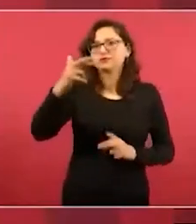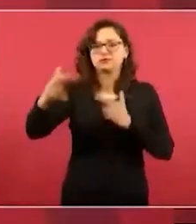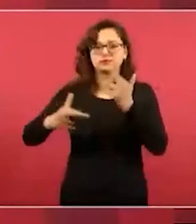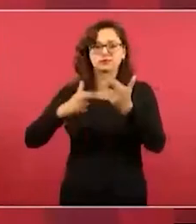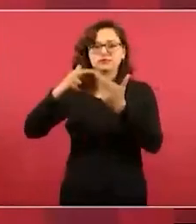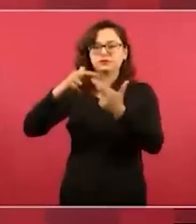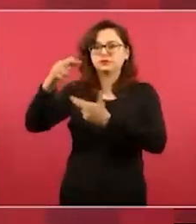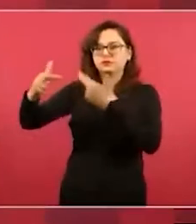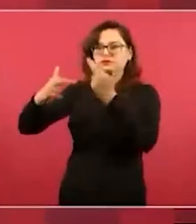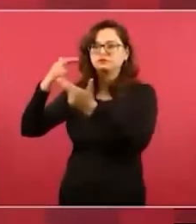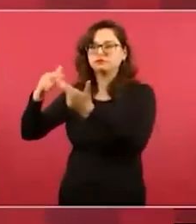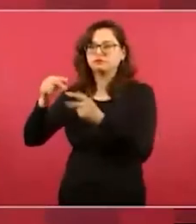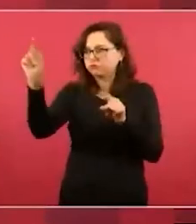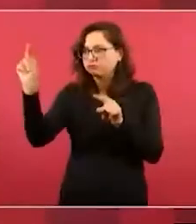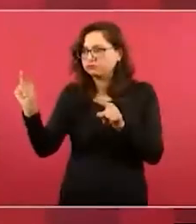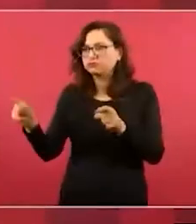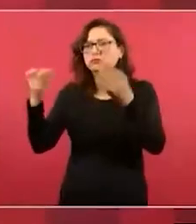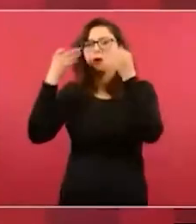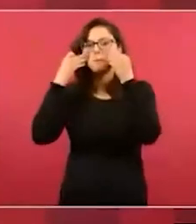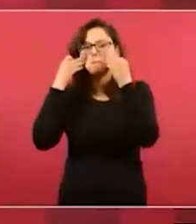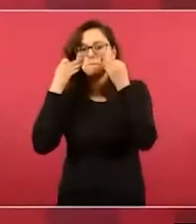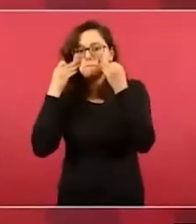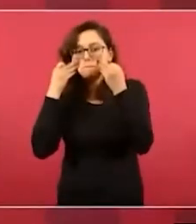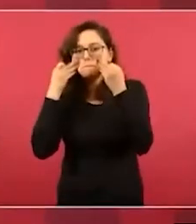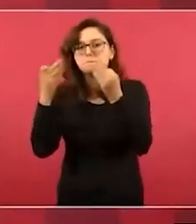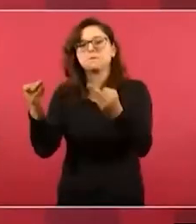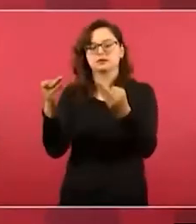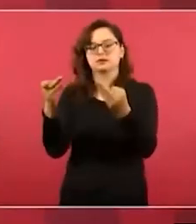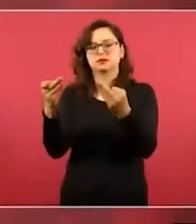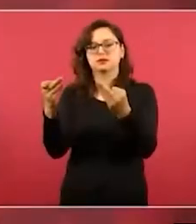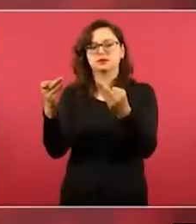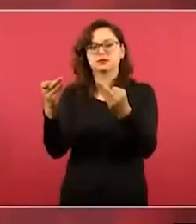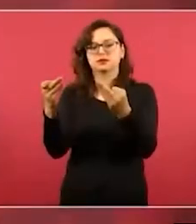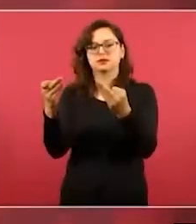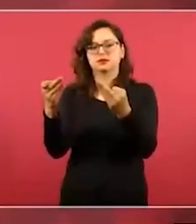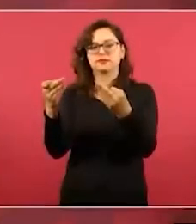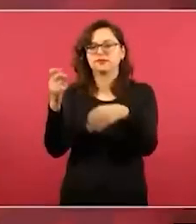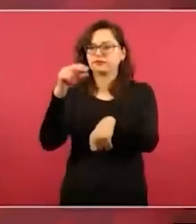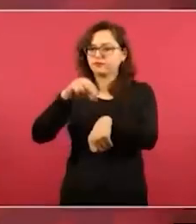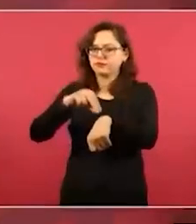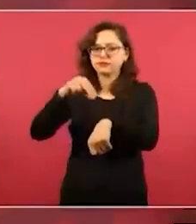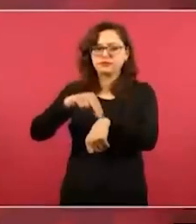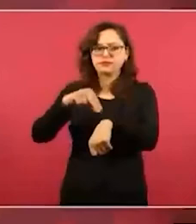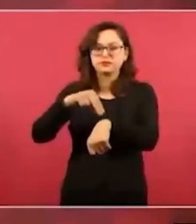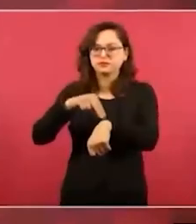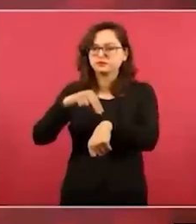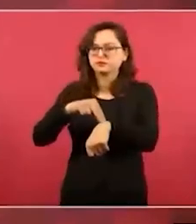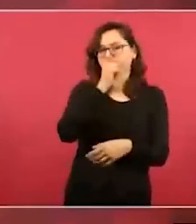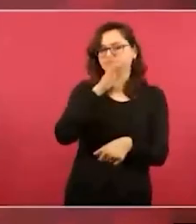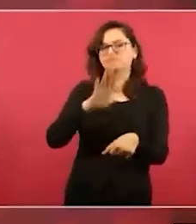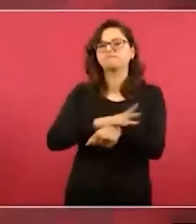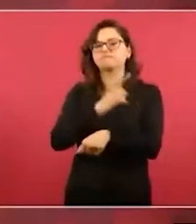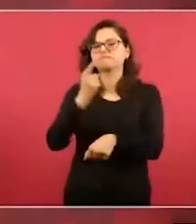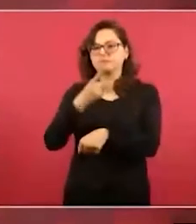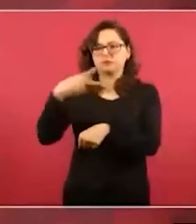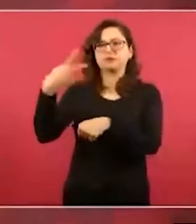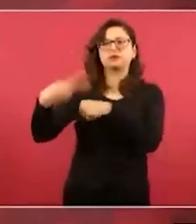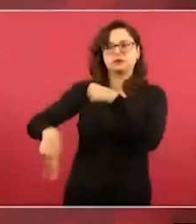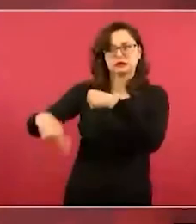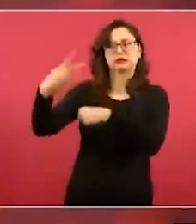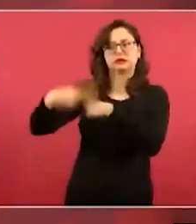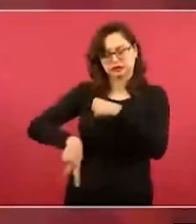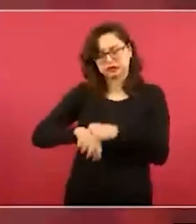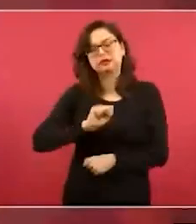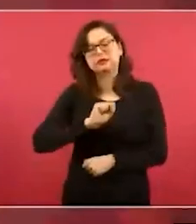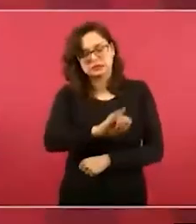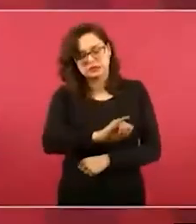En donde No se podía Tener Médicos Por la inseguridad Últimamente